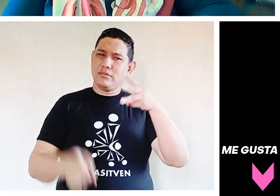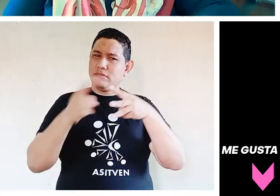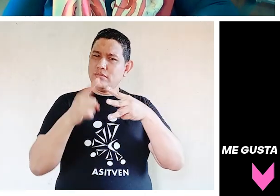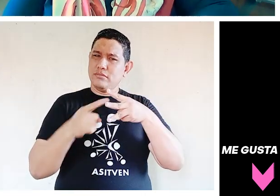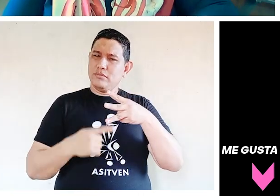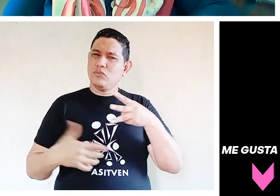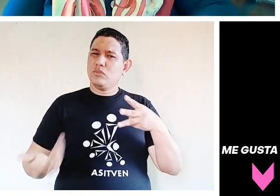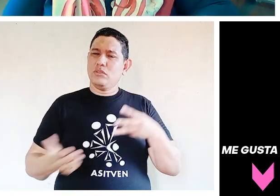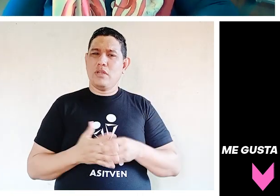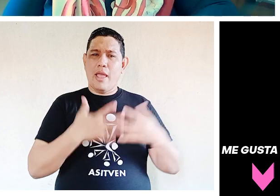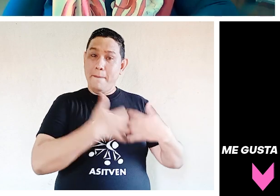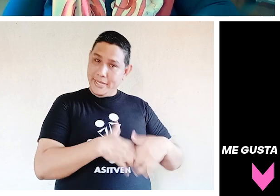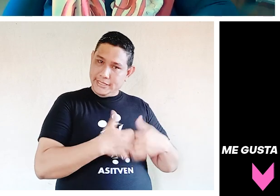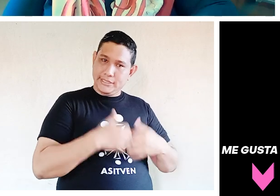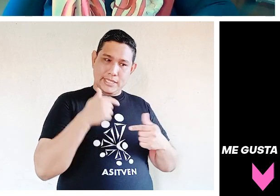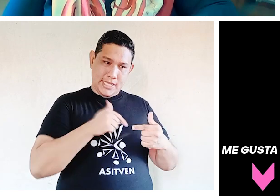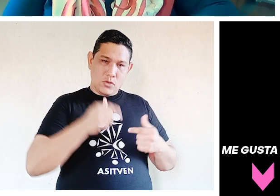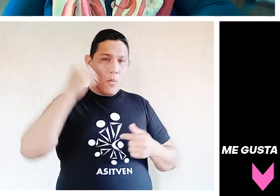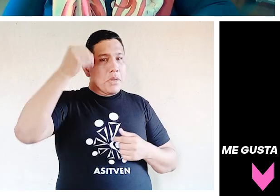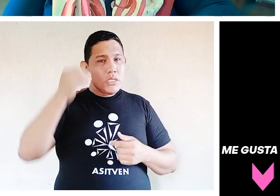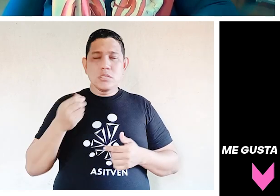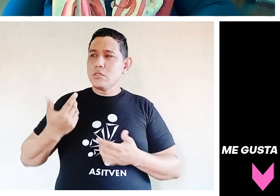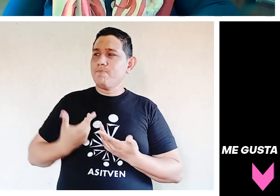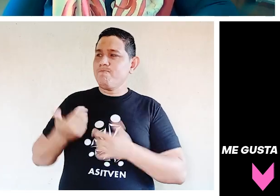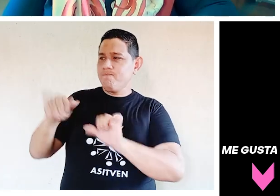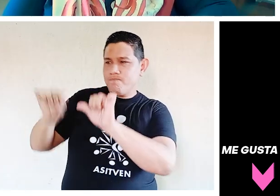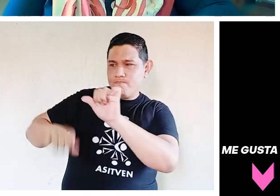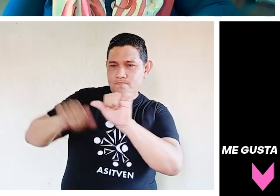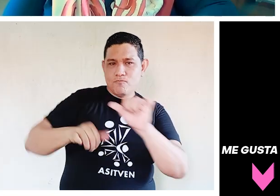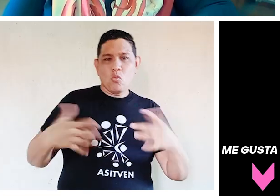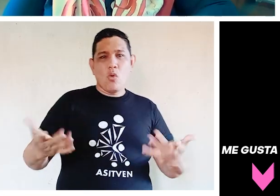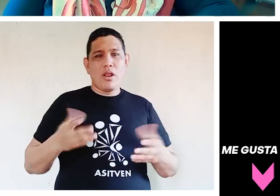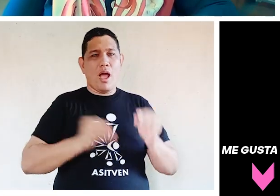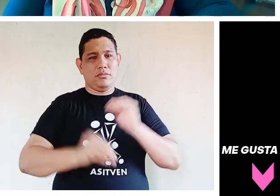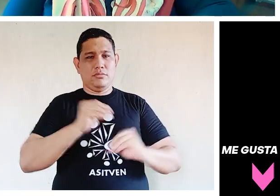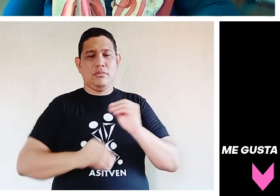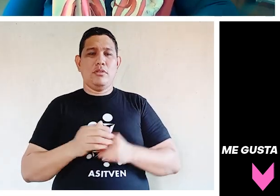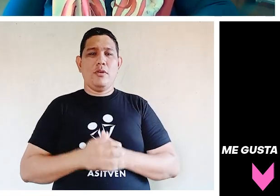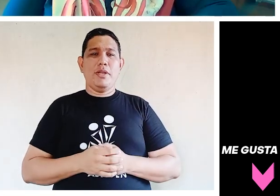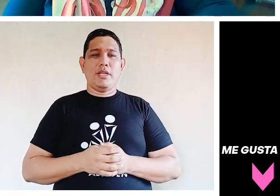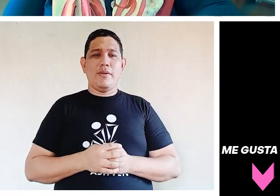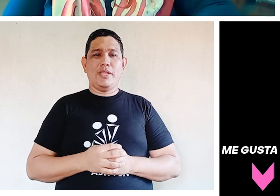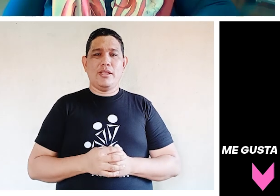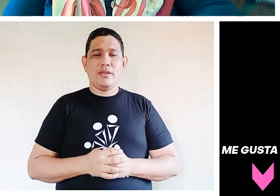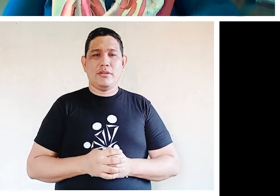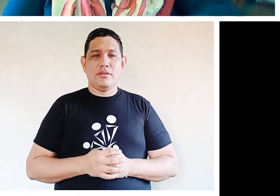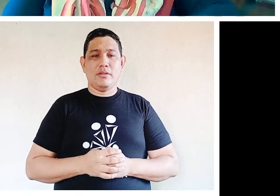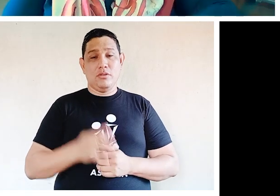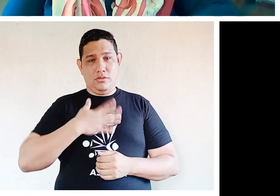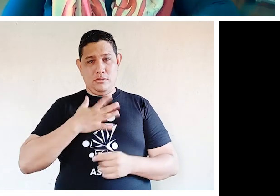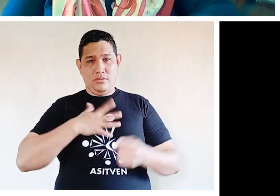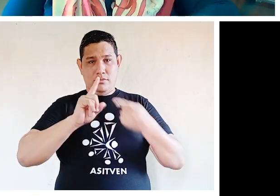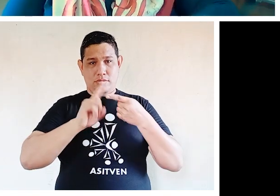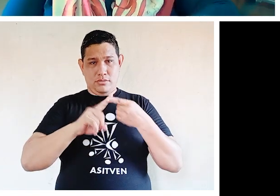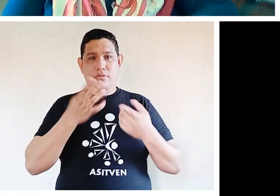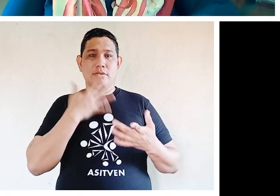empezar las empresas que están en este momento, ¿cómo debería hacerlo? Antes de comentar la primera, te